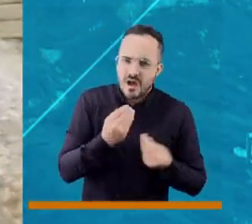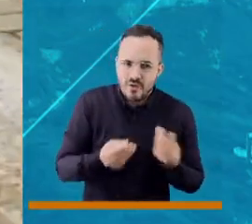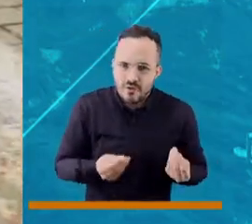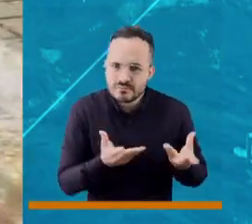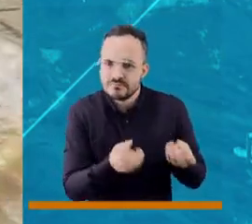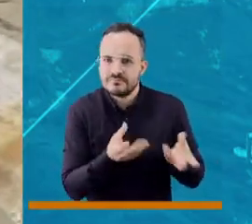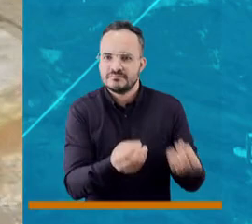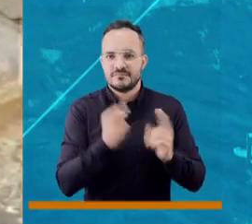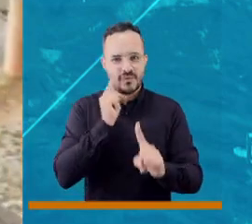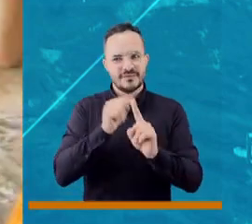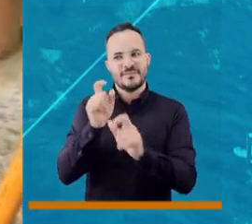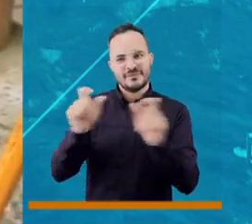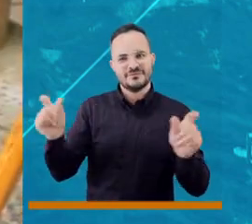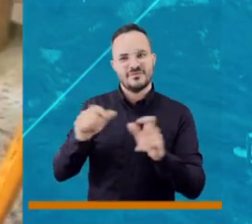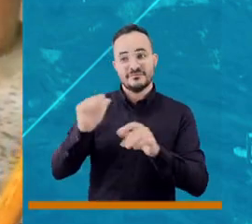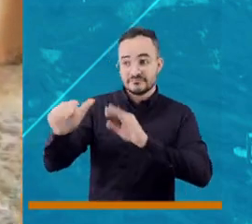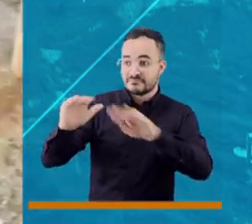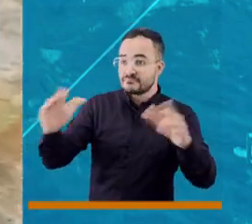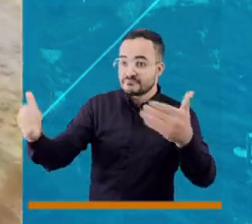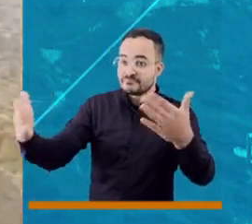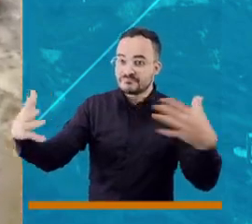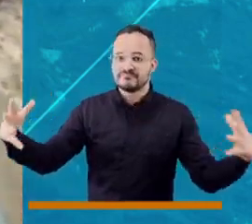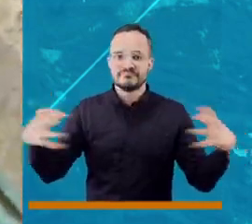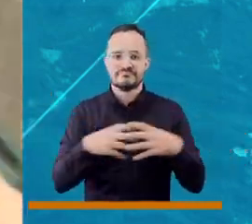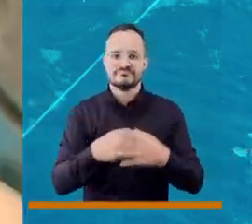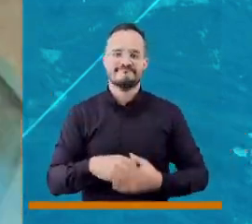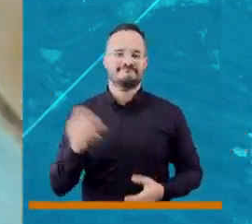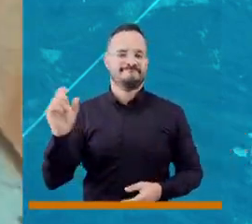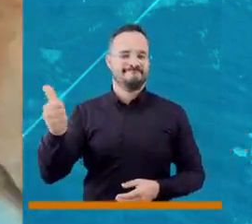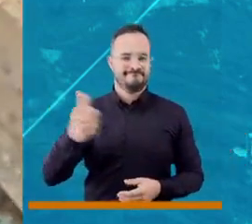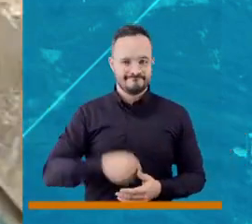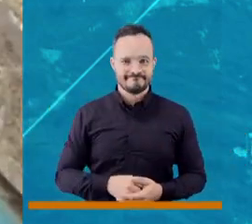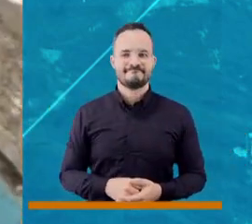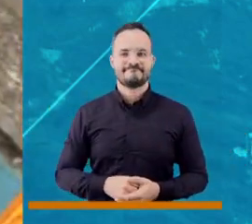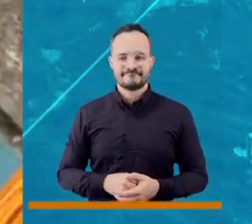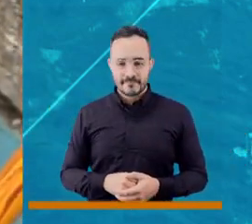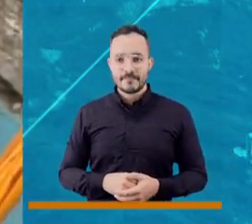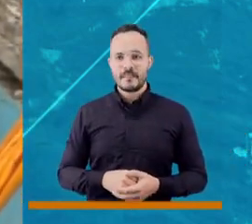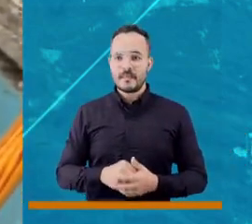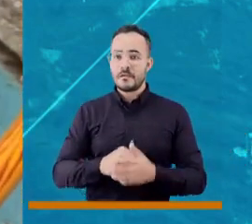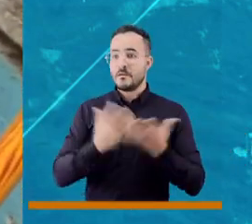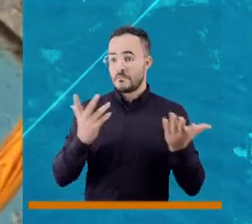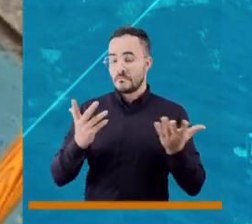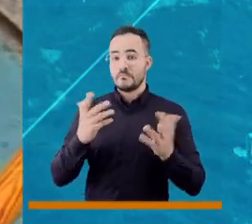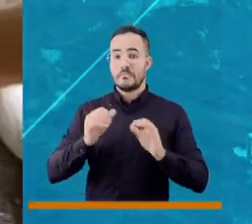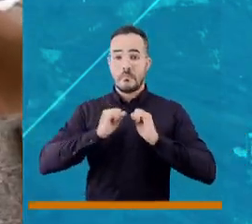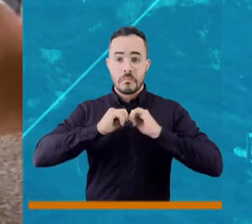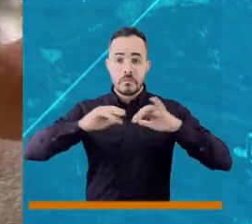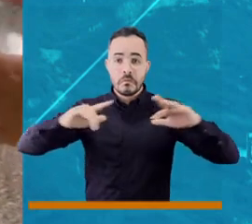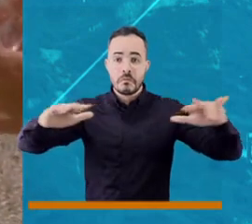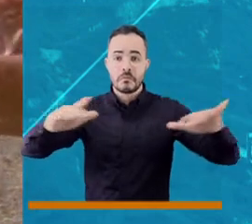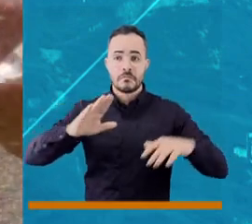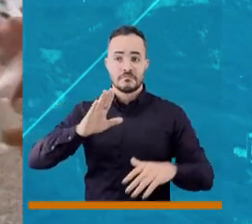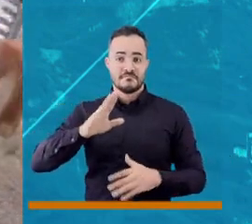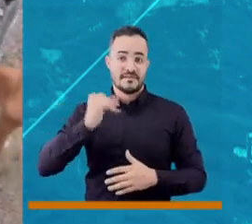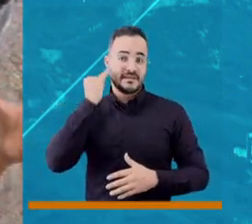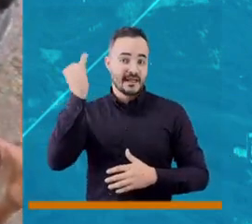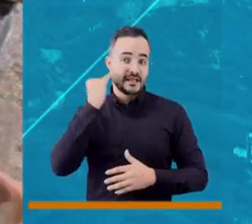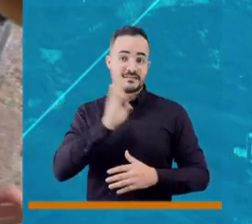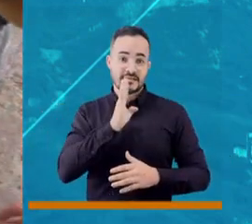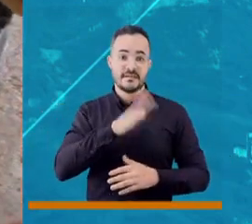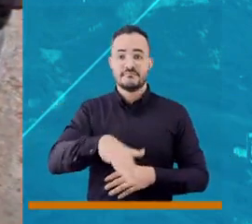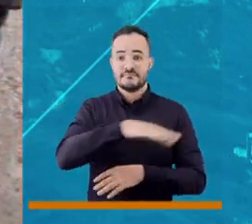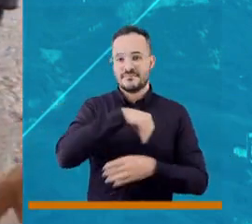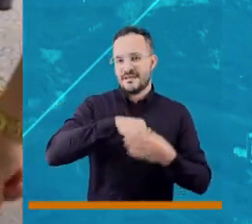invitar a las personas para que lo hagan. Para que también lo hagan y lo vivan. Estos convites son convocados por las comunidades